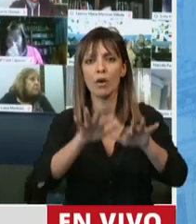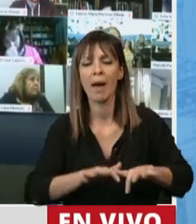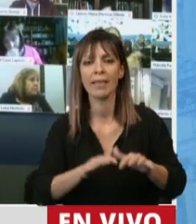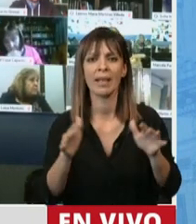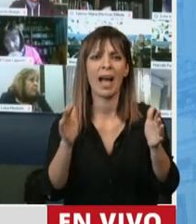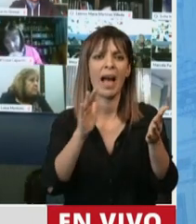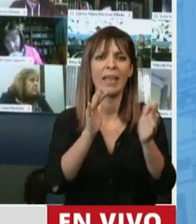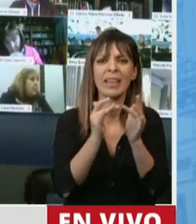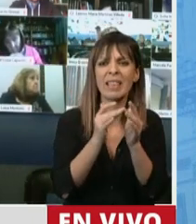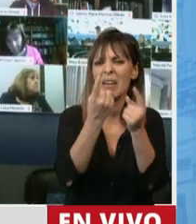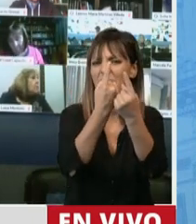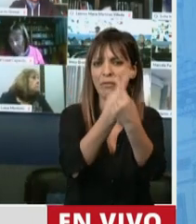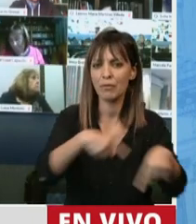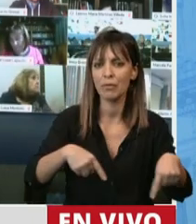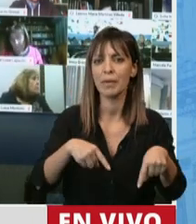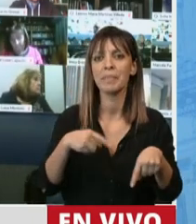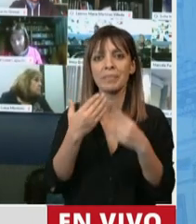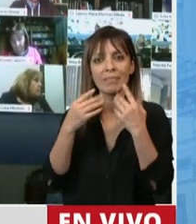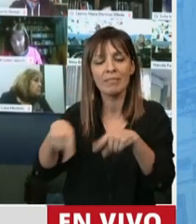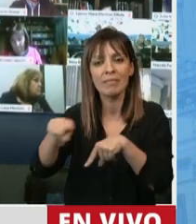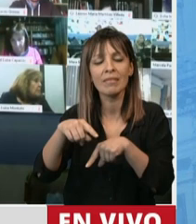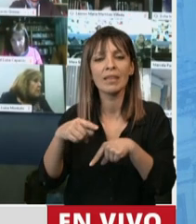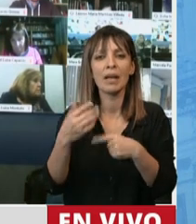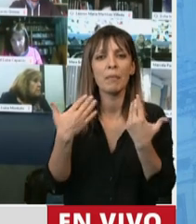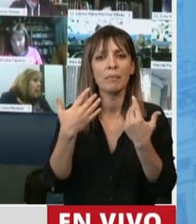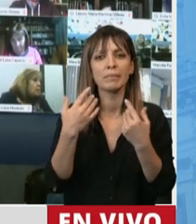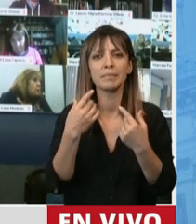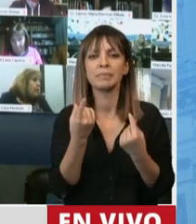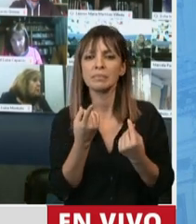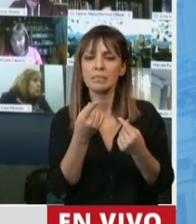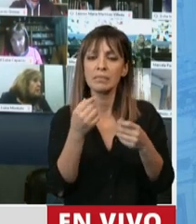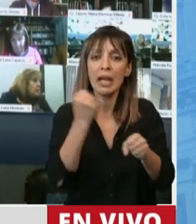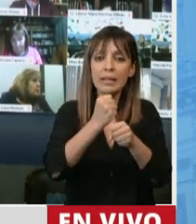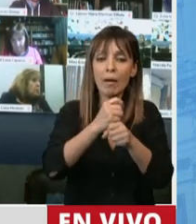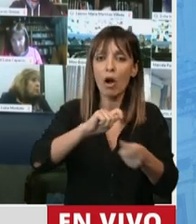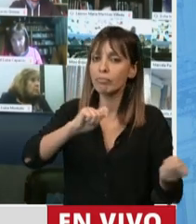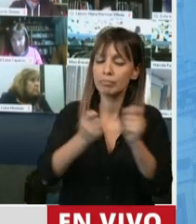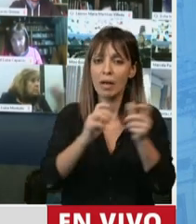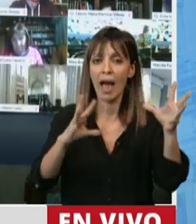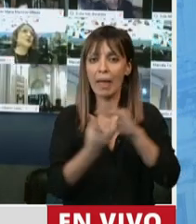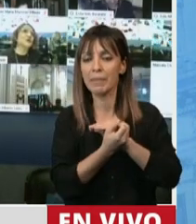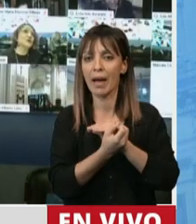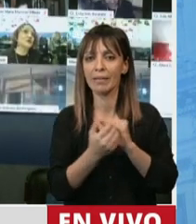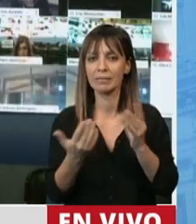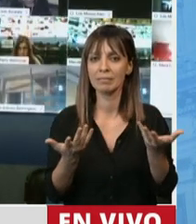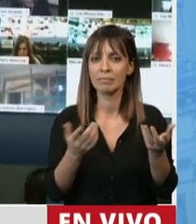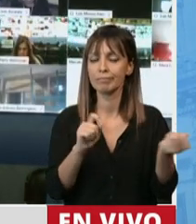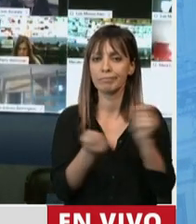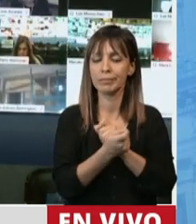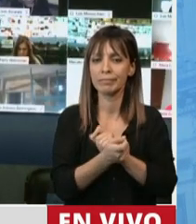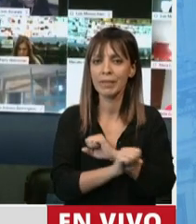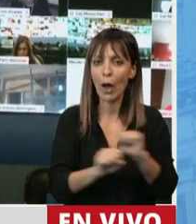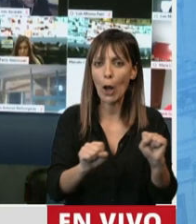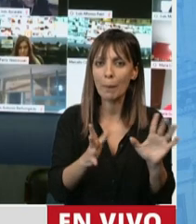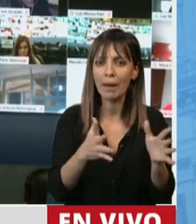digitales, lo que nos permite también, entre tantas otras cosas, que el trabajo se adapte a las realidades cambiantes y contribuir entonces a